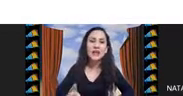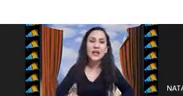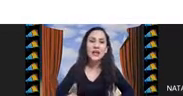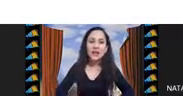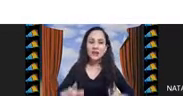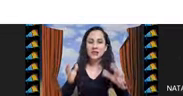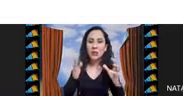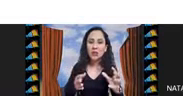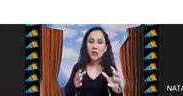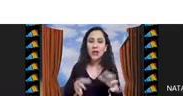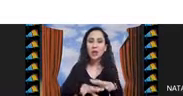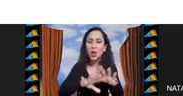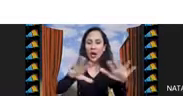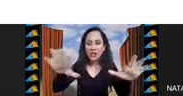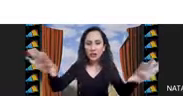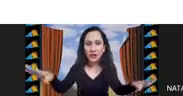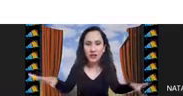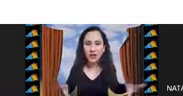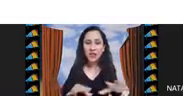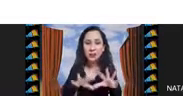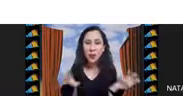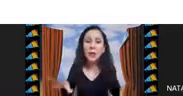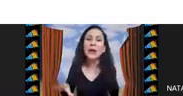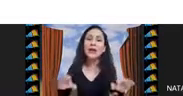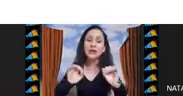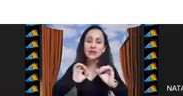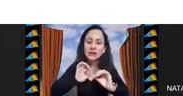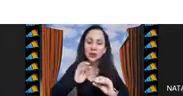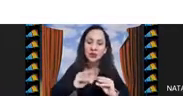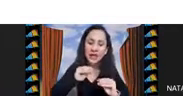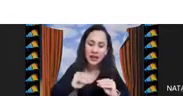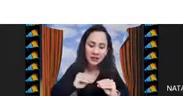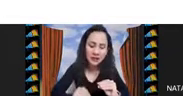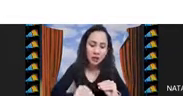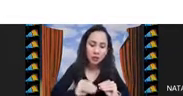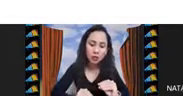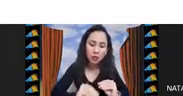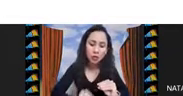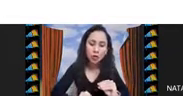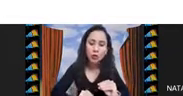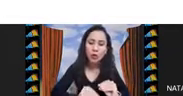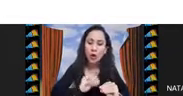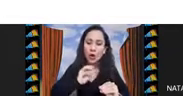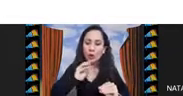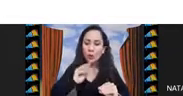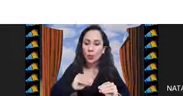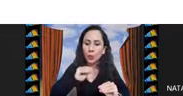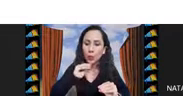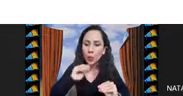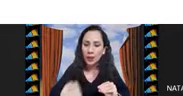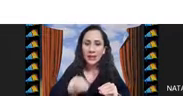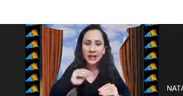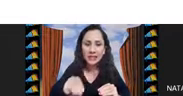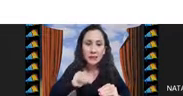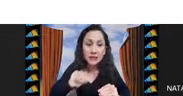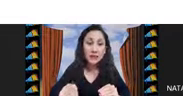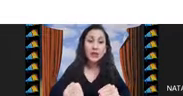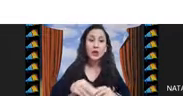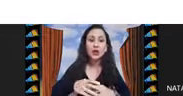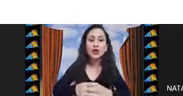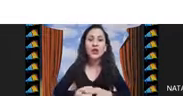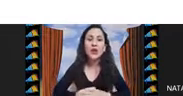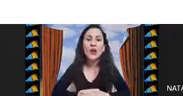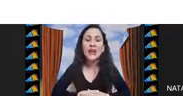aplicarse ese mismo método a diferentes problemas, es decir, no están casados con un problema en